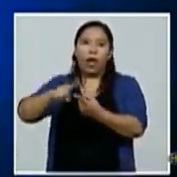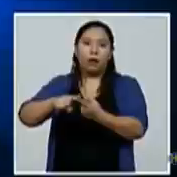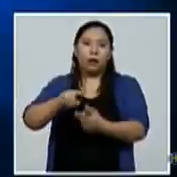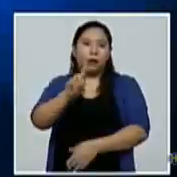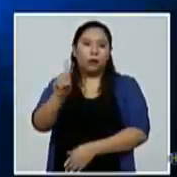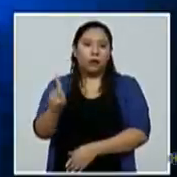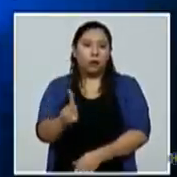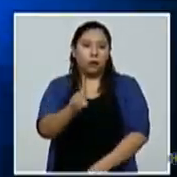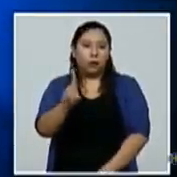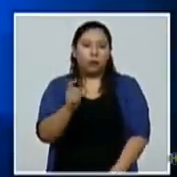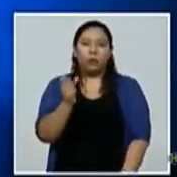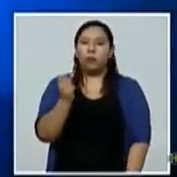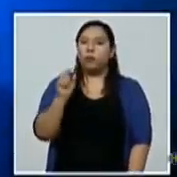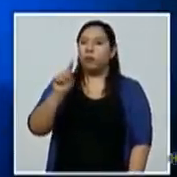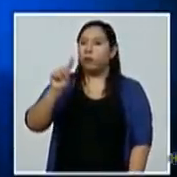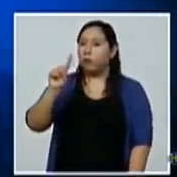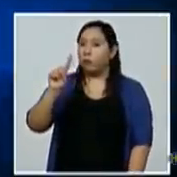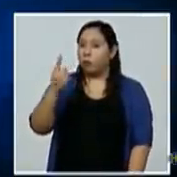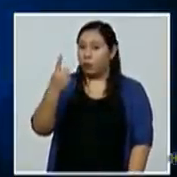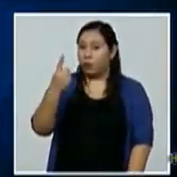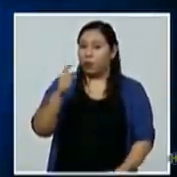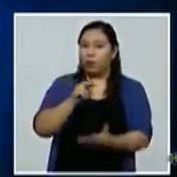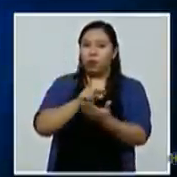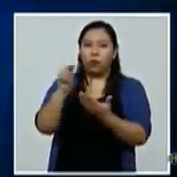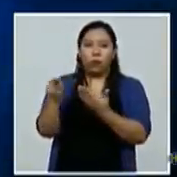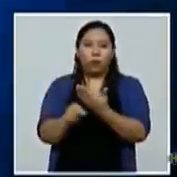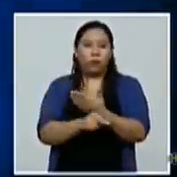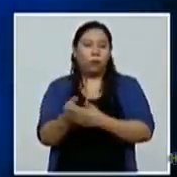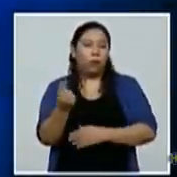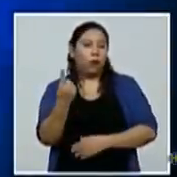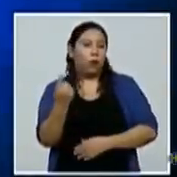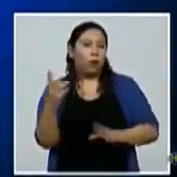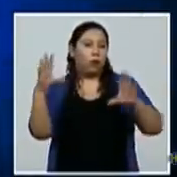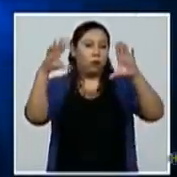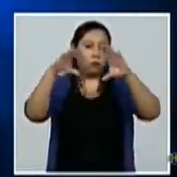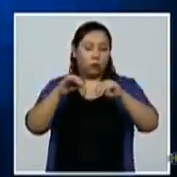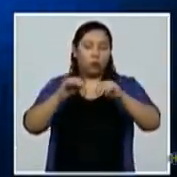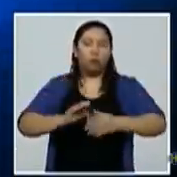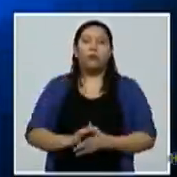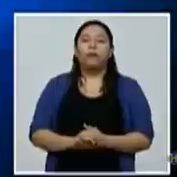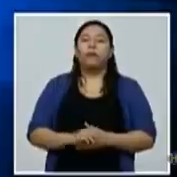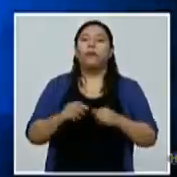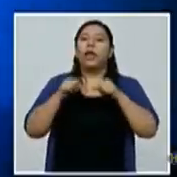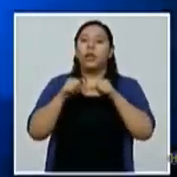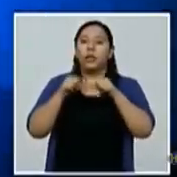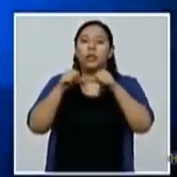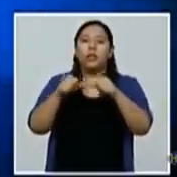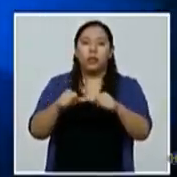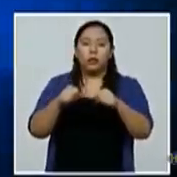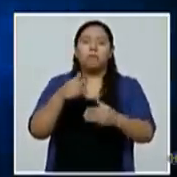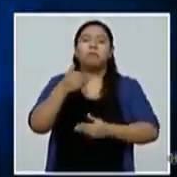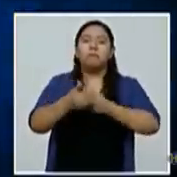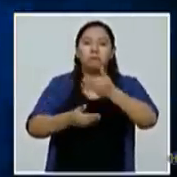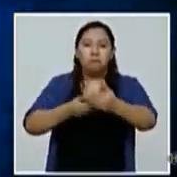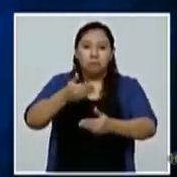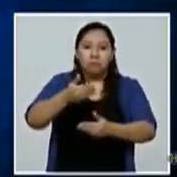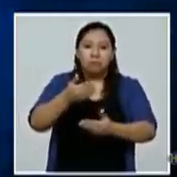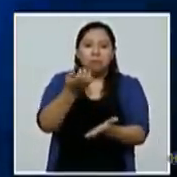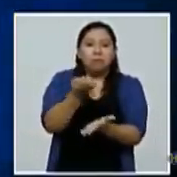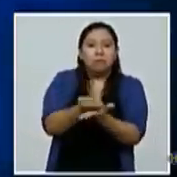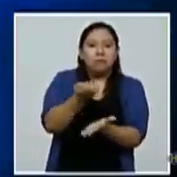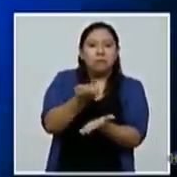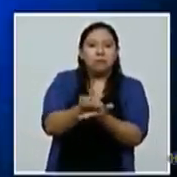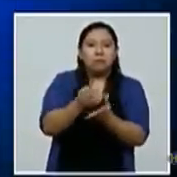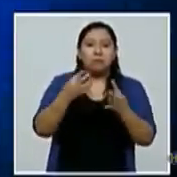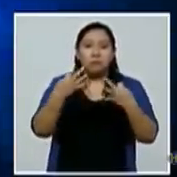de noviembre a las 11 p.m. Se continúa con la fase 1 y fase 2 del proceso de apertura